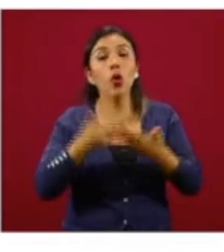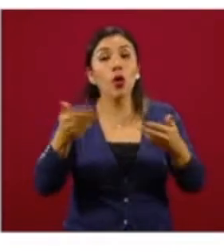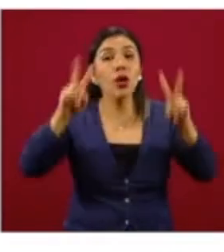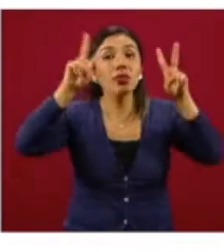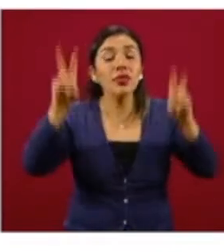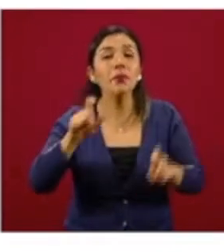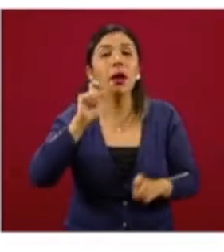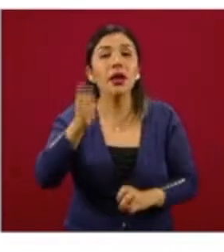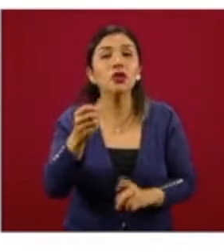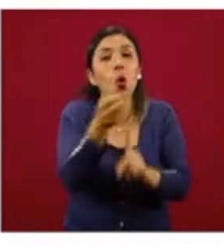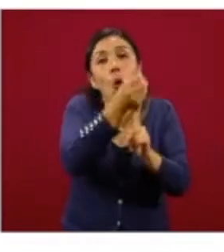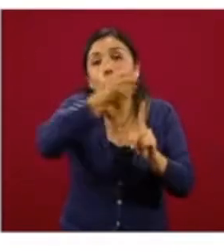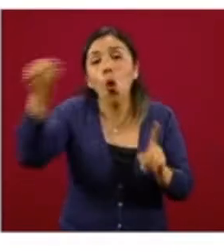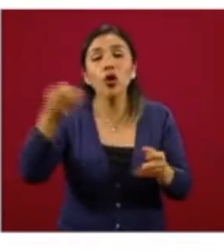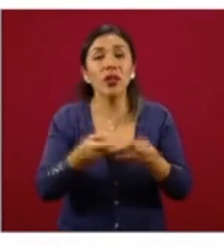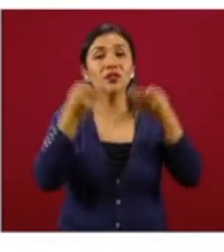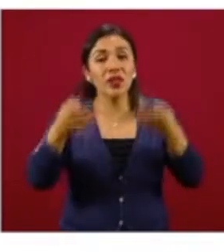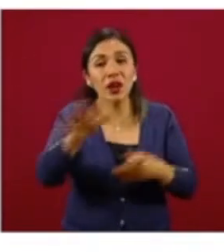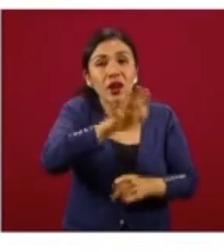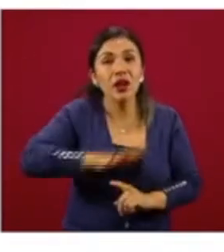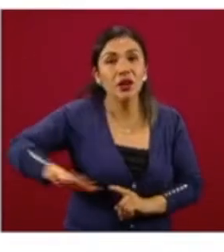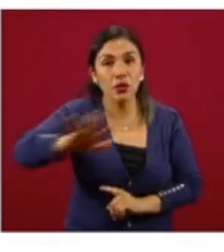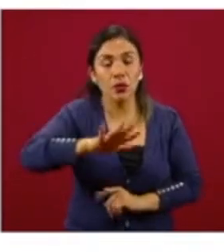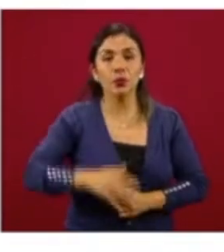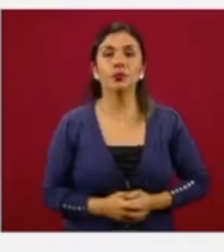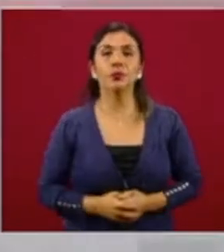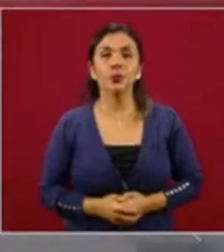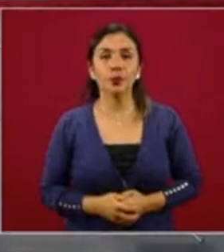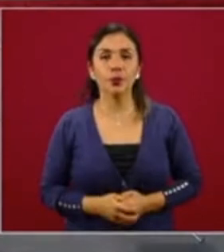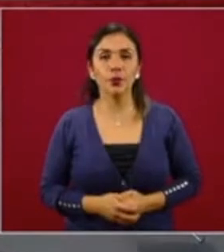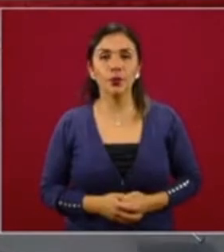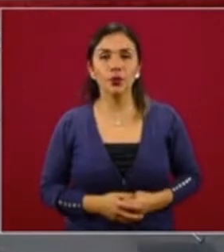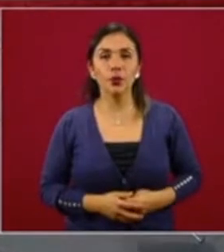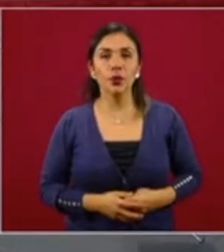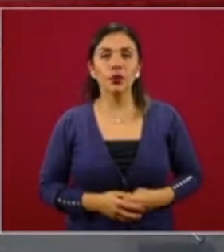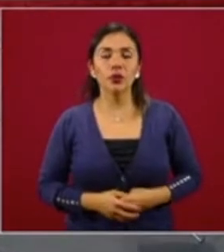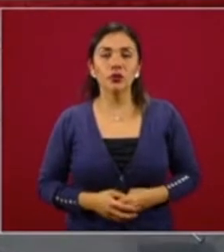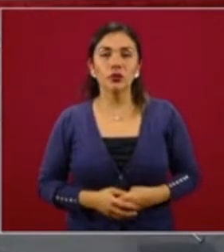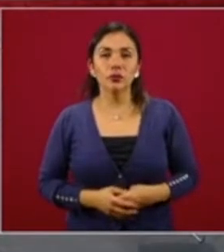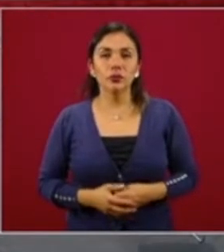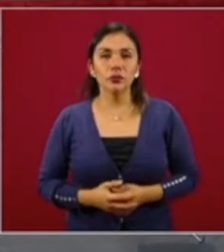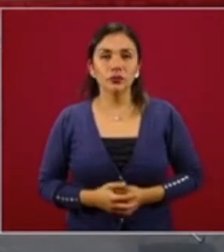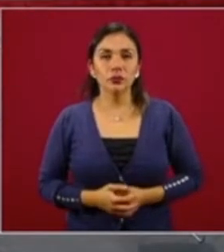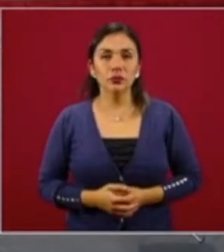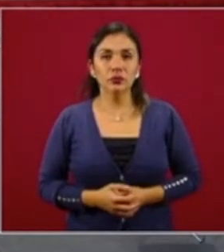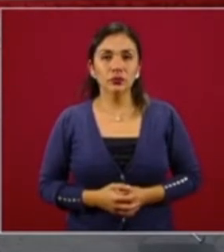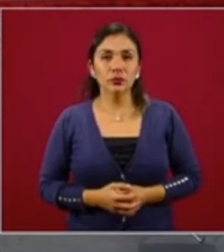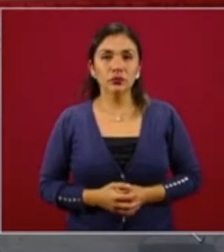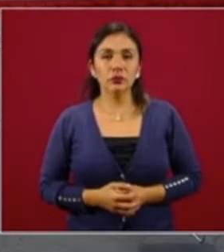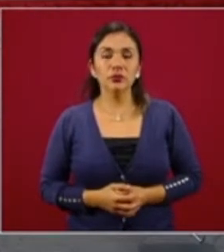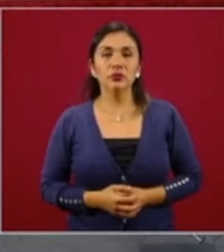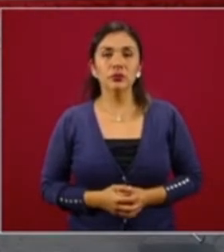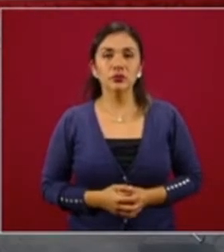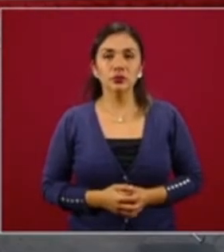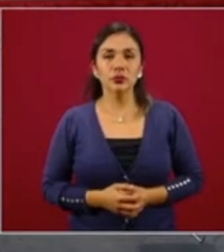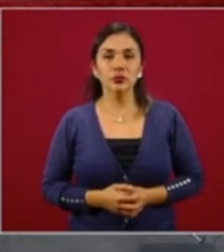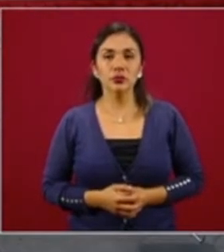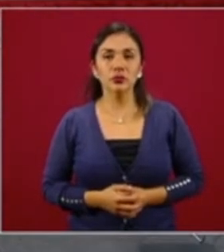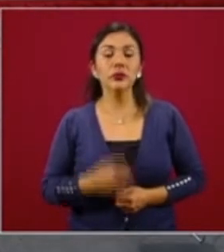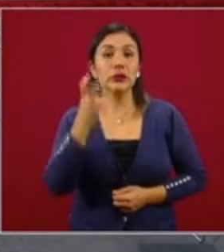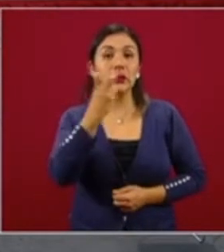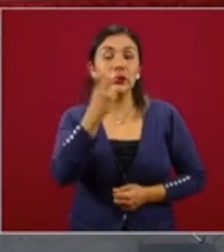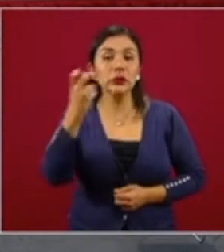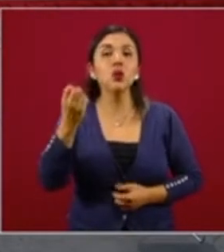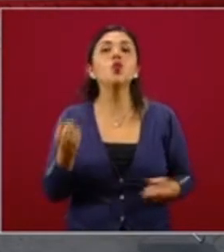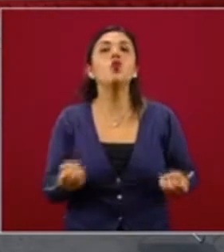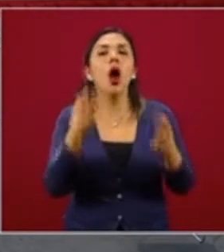que es la parte del ordenamiento territorial. Siguiente lámina, por favor. Este es, digamos, el conjunto